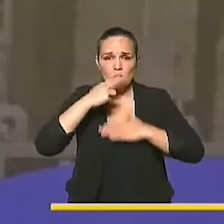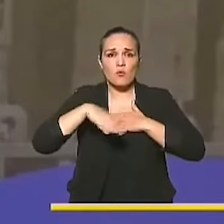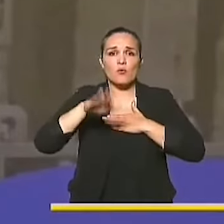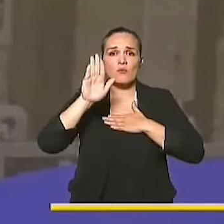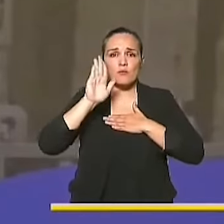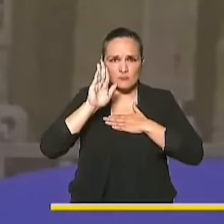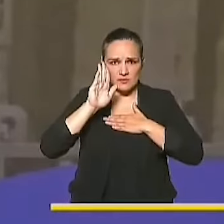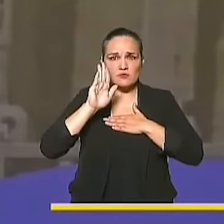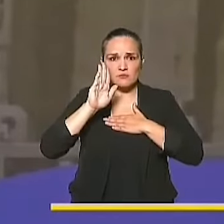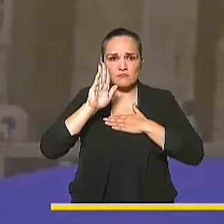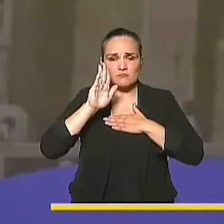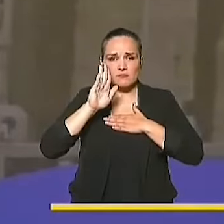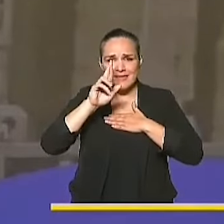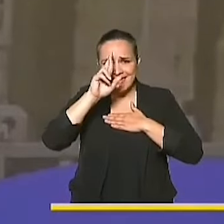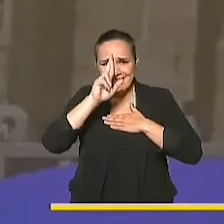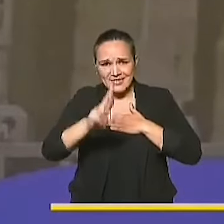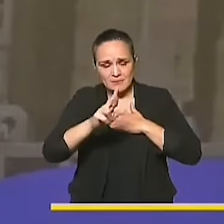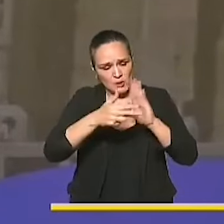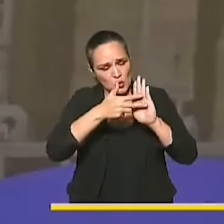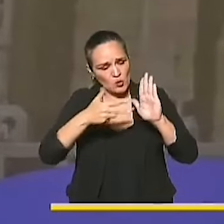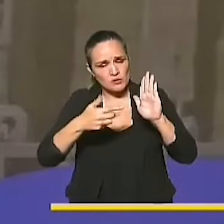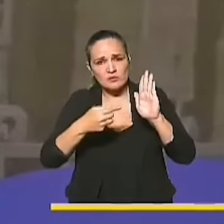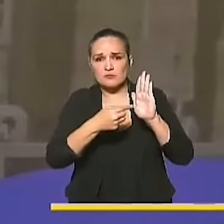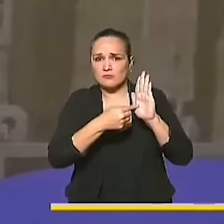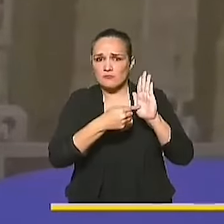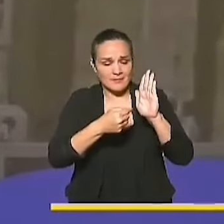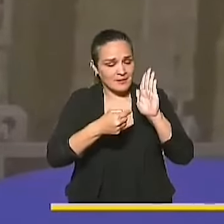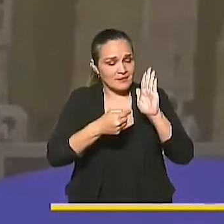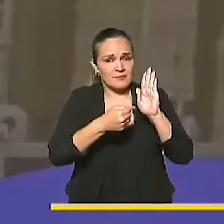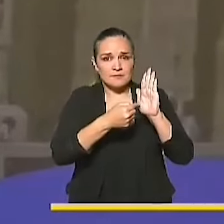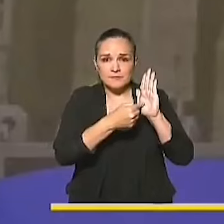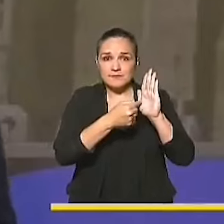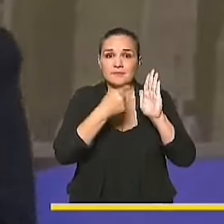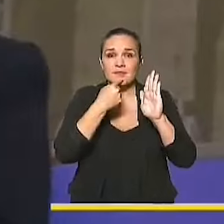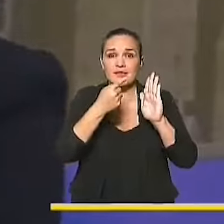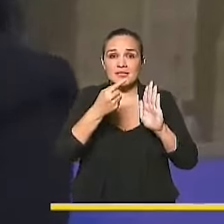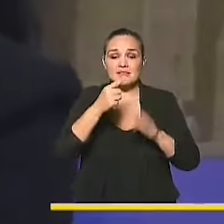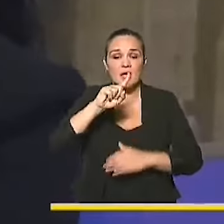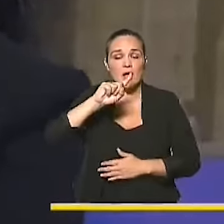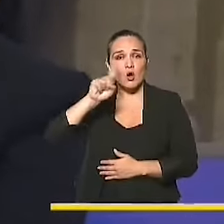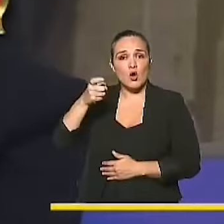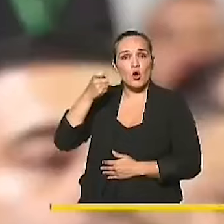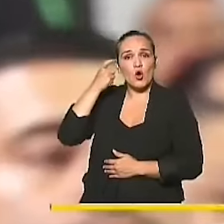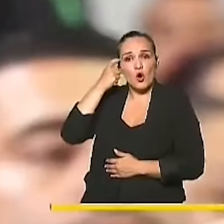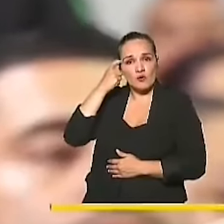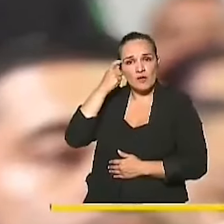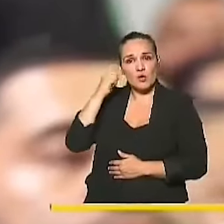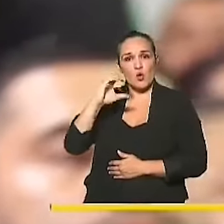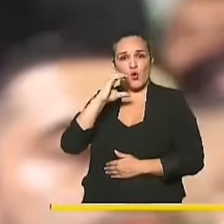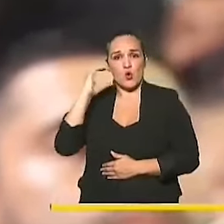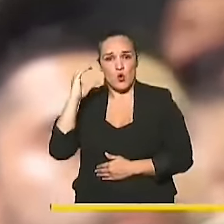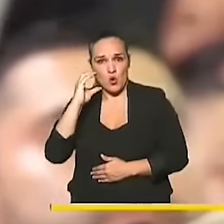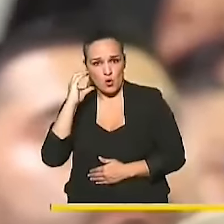y la Constitución estableció que los gobiernos de Colombia